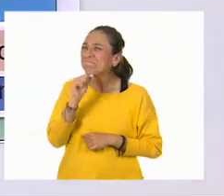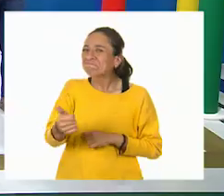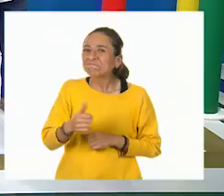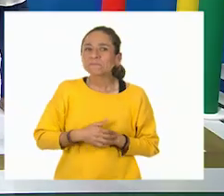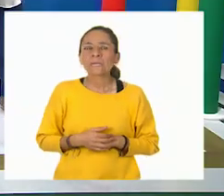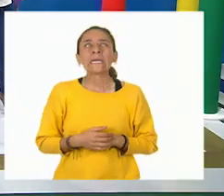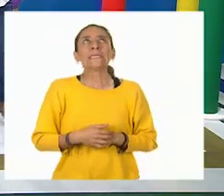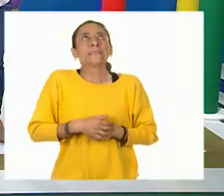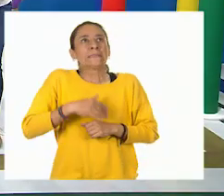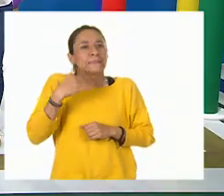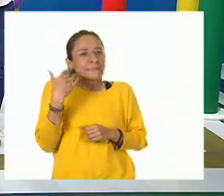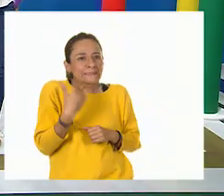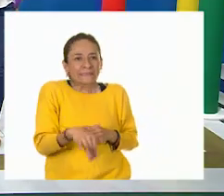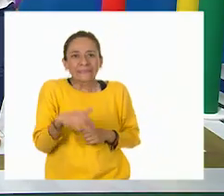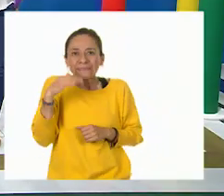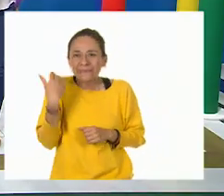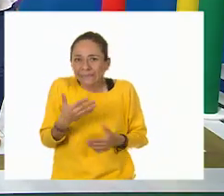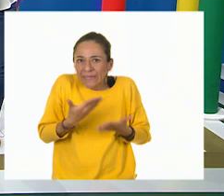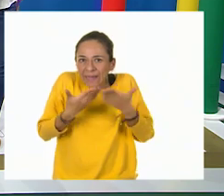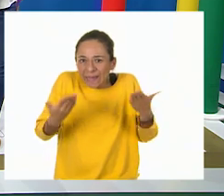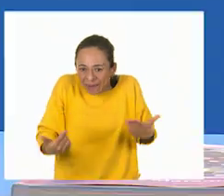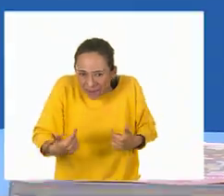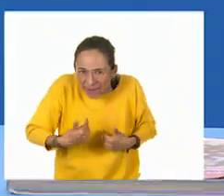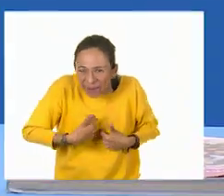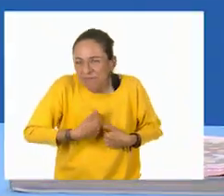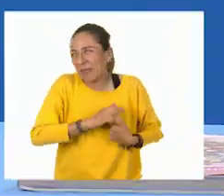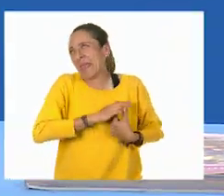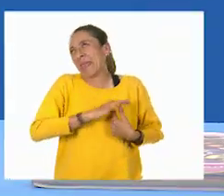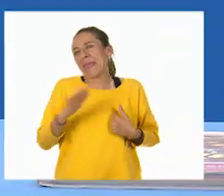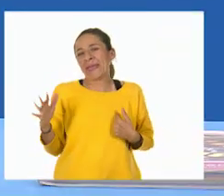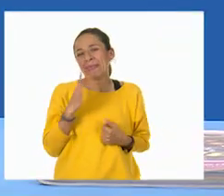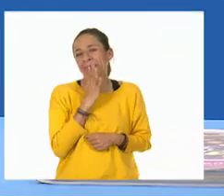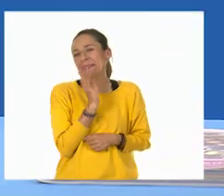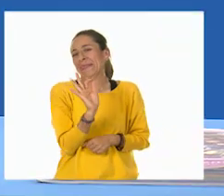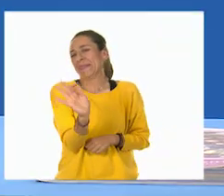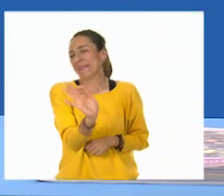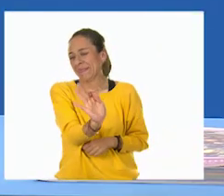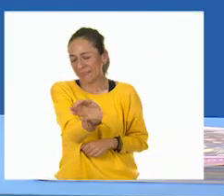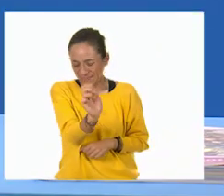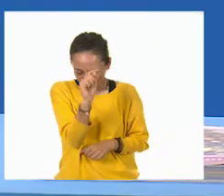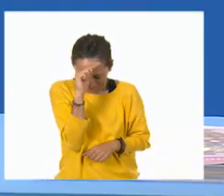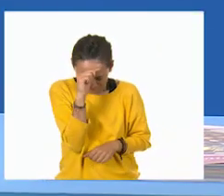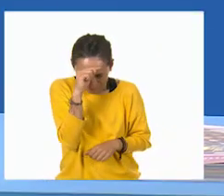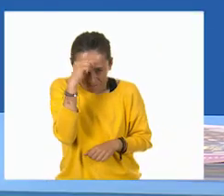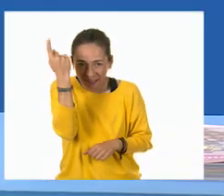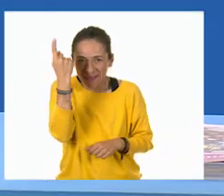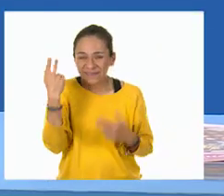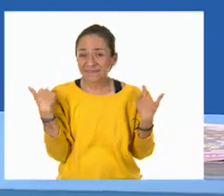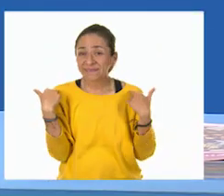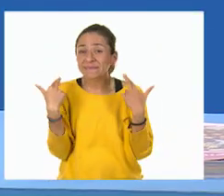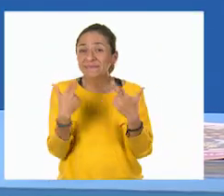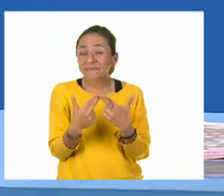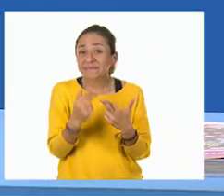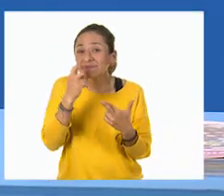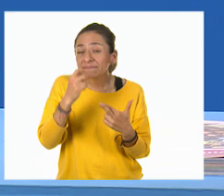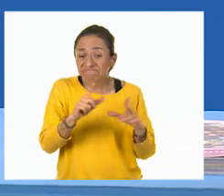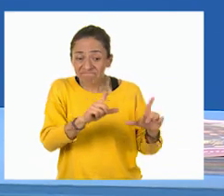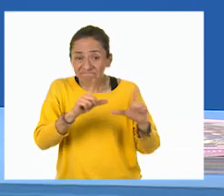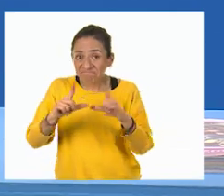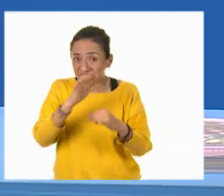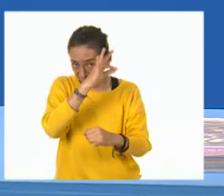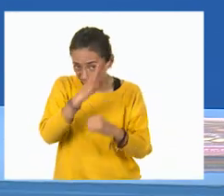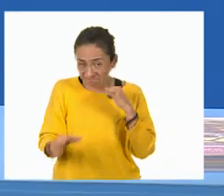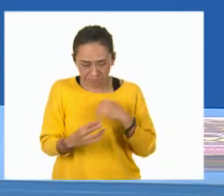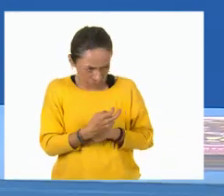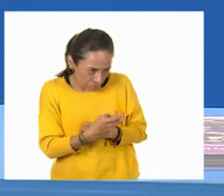¡Híjoles! ¡Me la dejaron súper fácil! ¡Ja, ja! Maestro, esa es la última tarjeta.